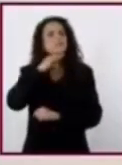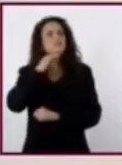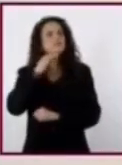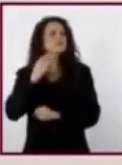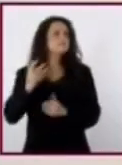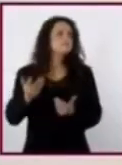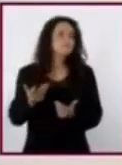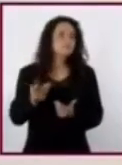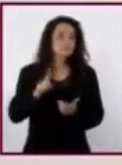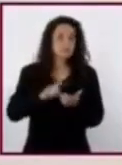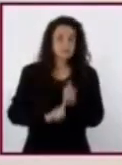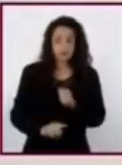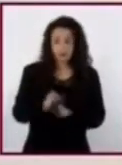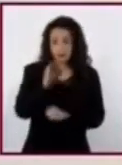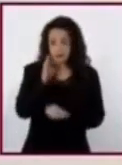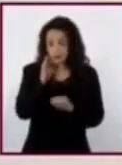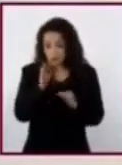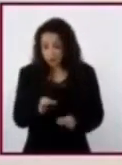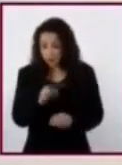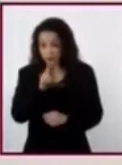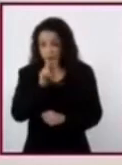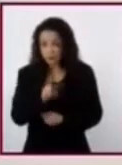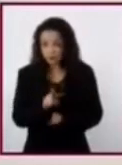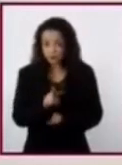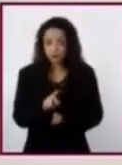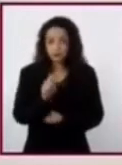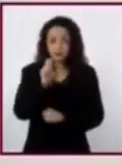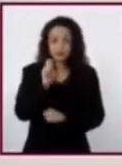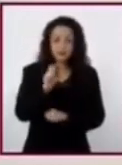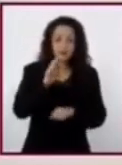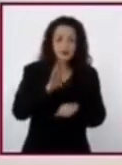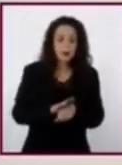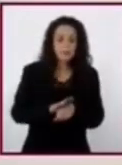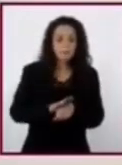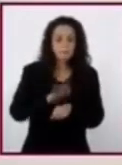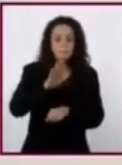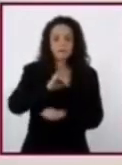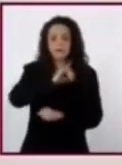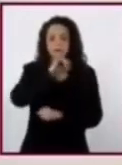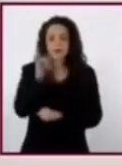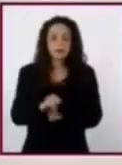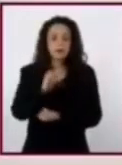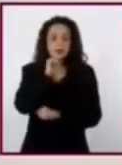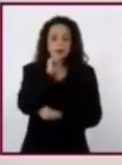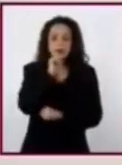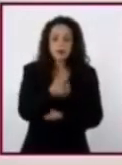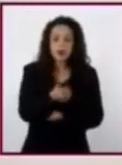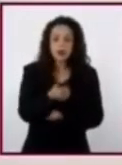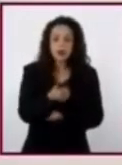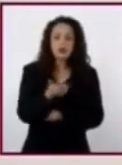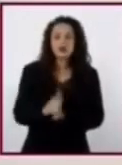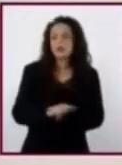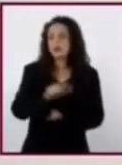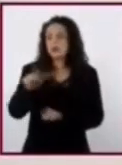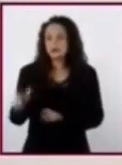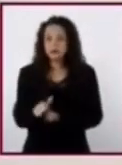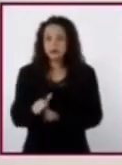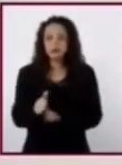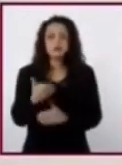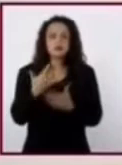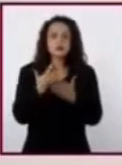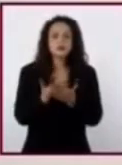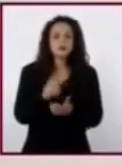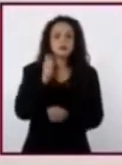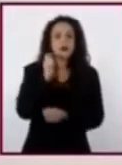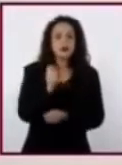realidad pasivos y gregarios, amasan hechos para nada y después esperan con los